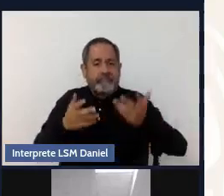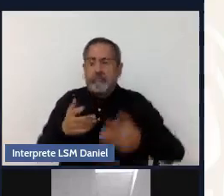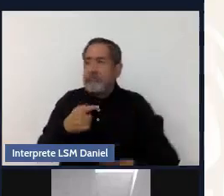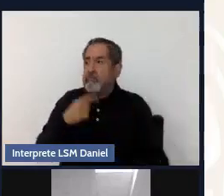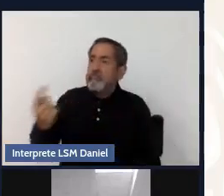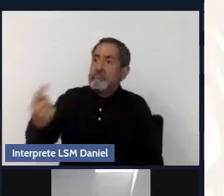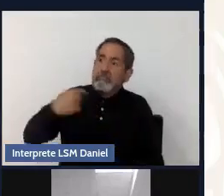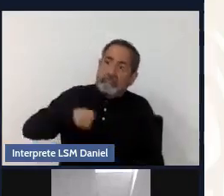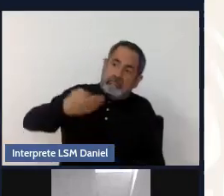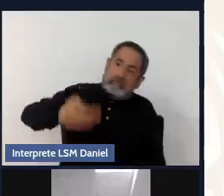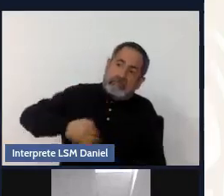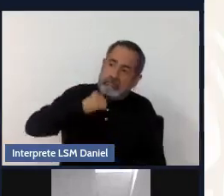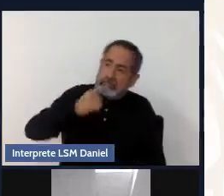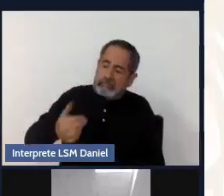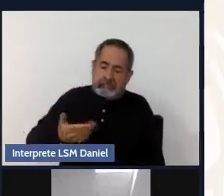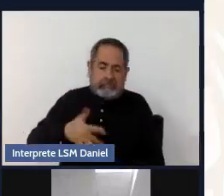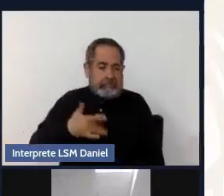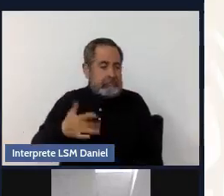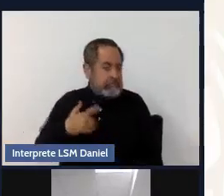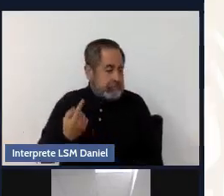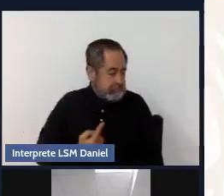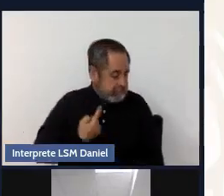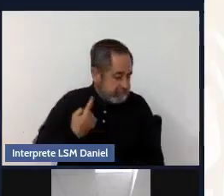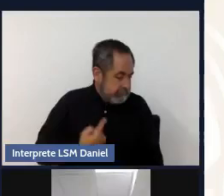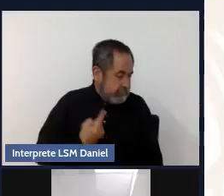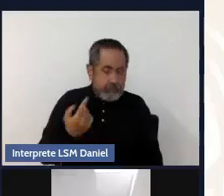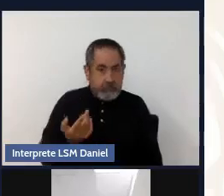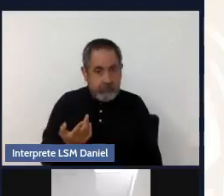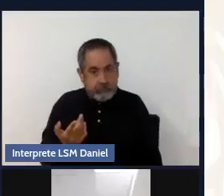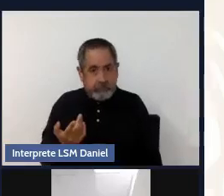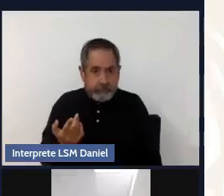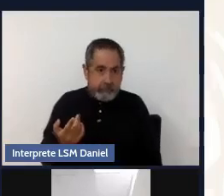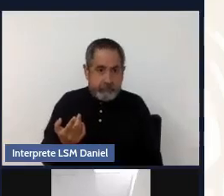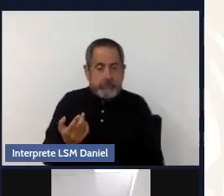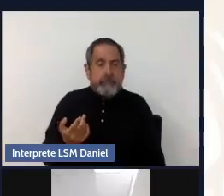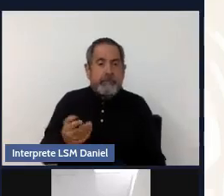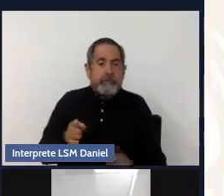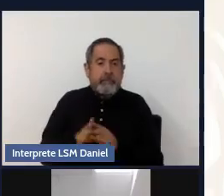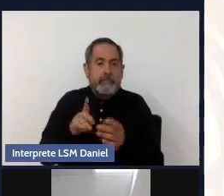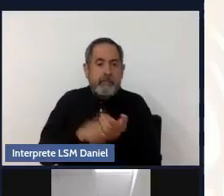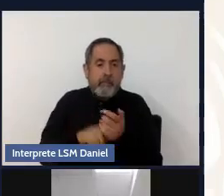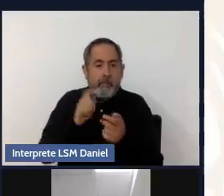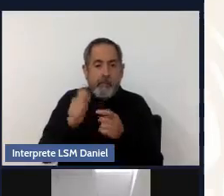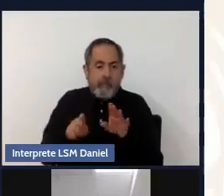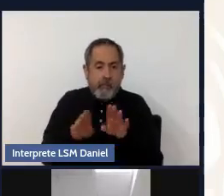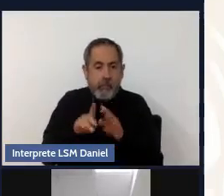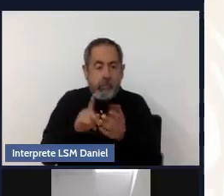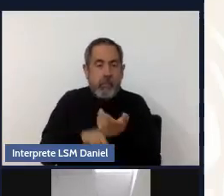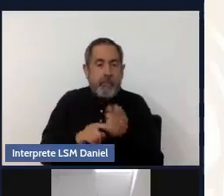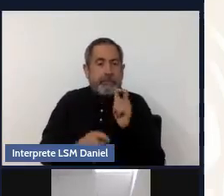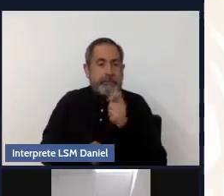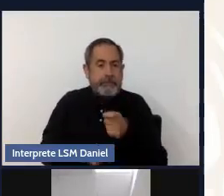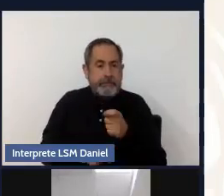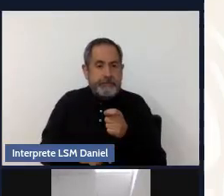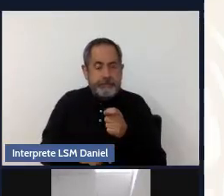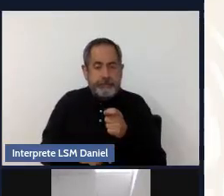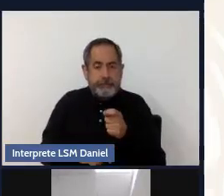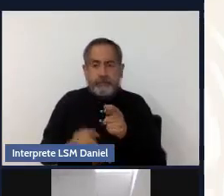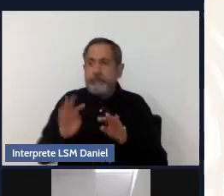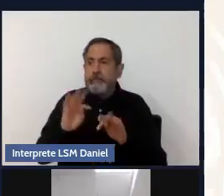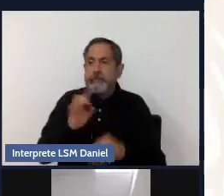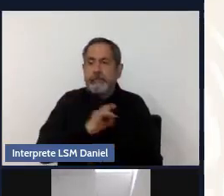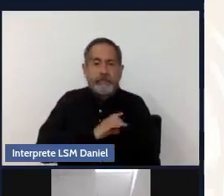La aceptación social puede, una parte, estar influenciada por mí, es decir, yo